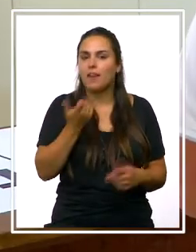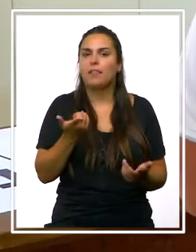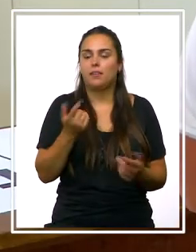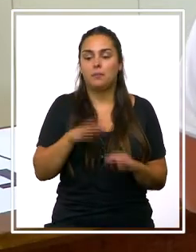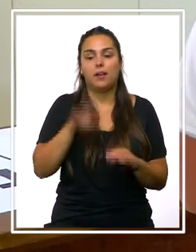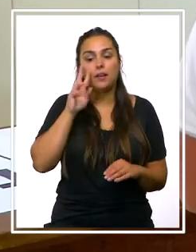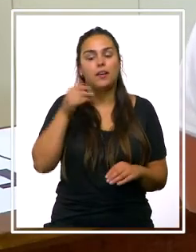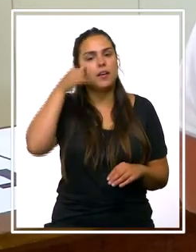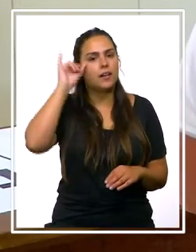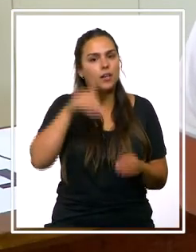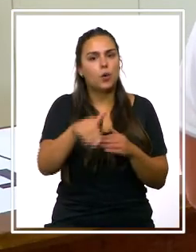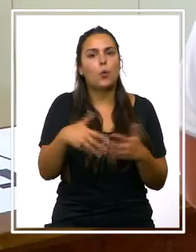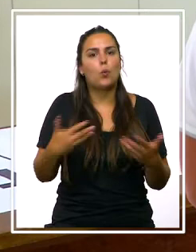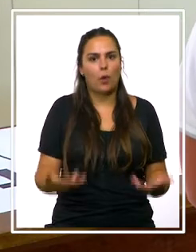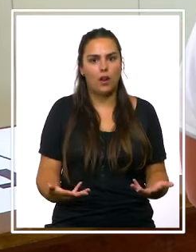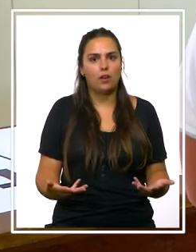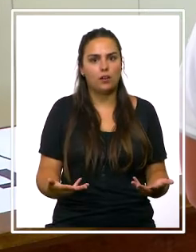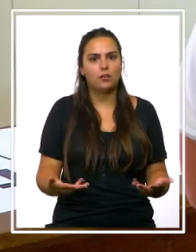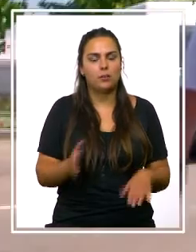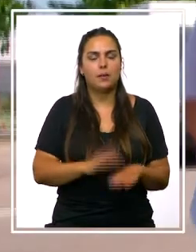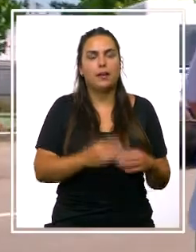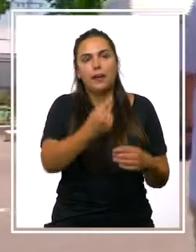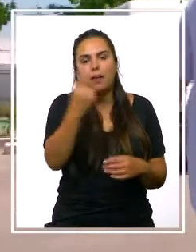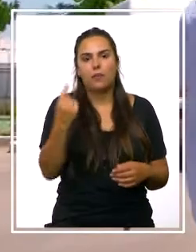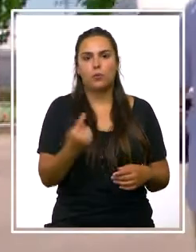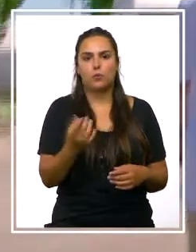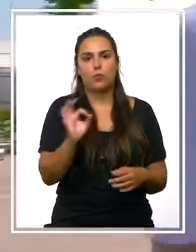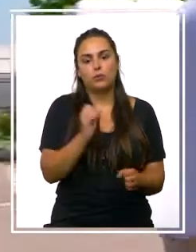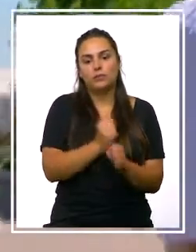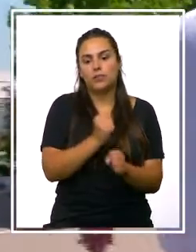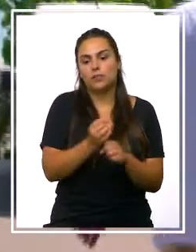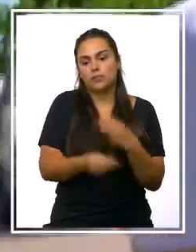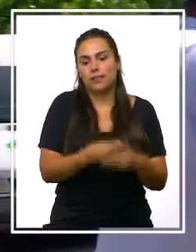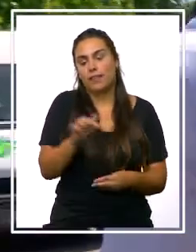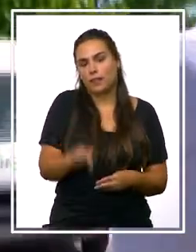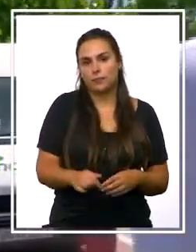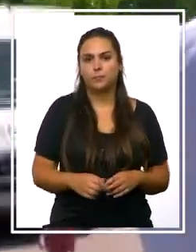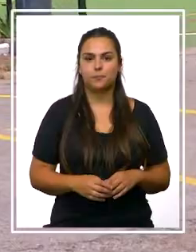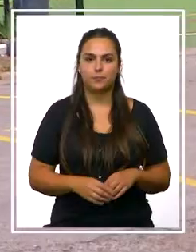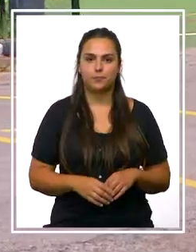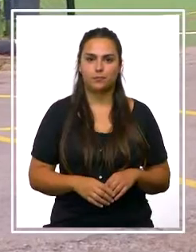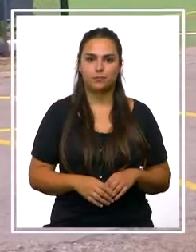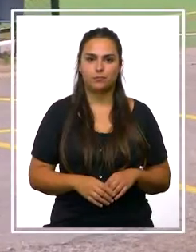sencillo, que él vea los riesgos que hay en cada tarea y en cada trabajo que se realiza aquí.